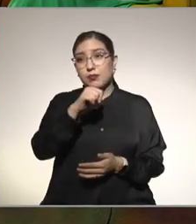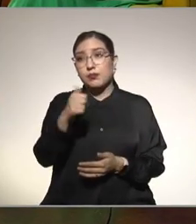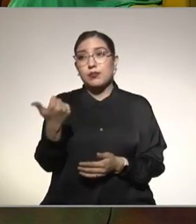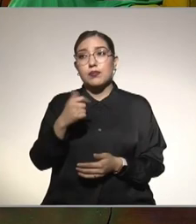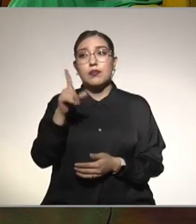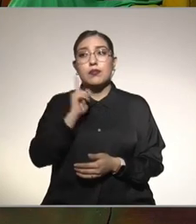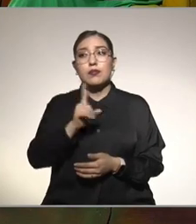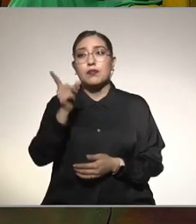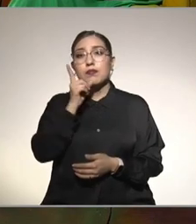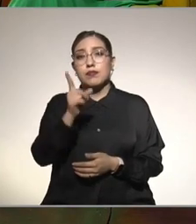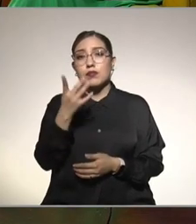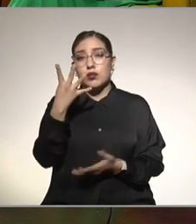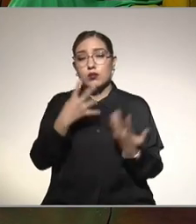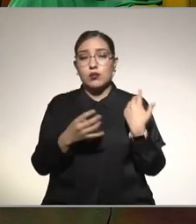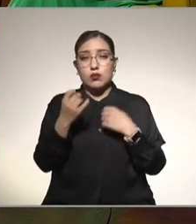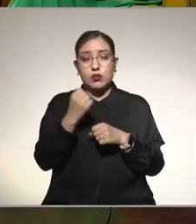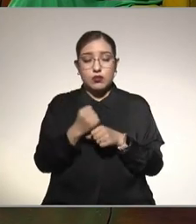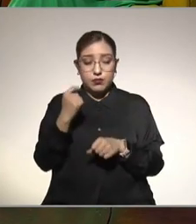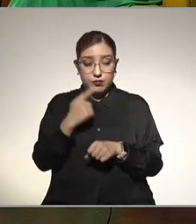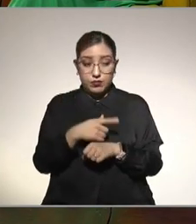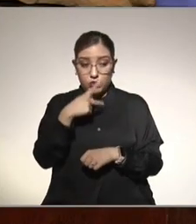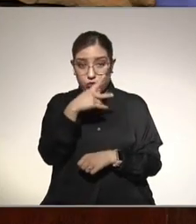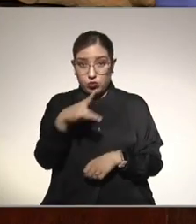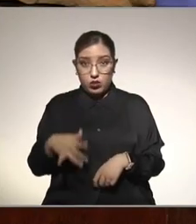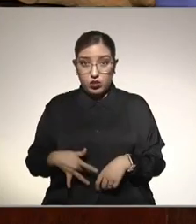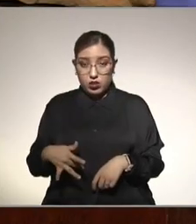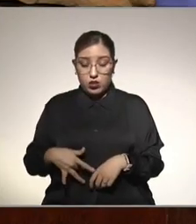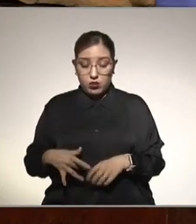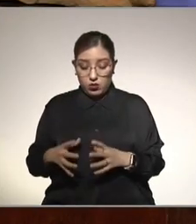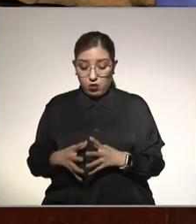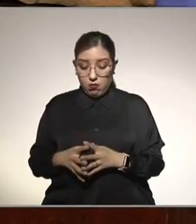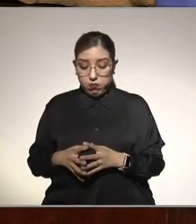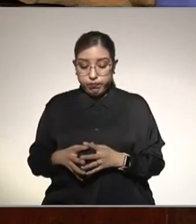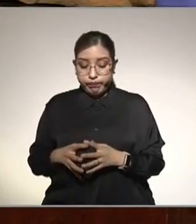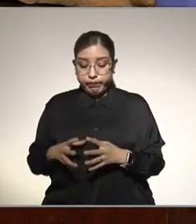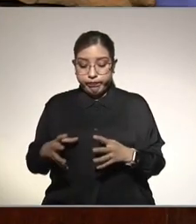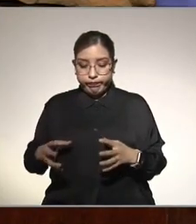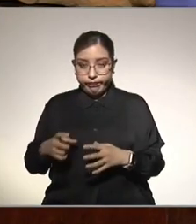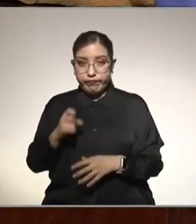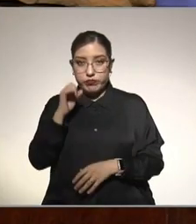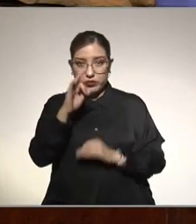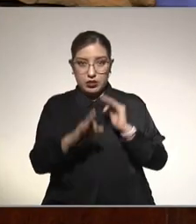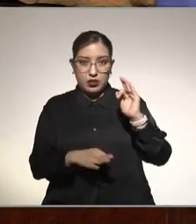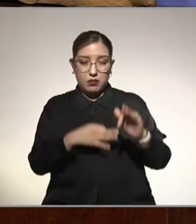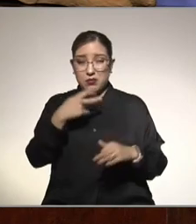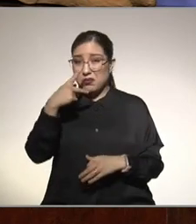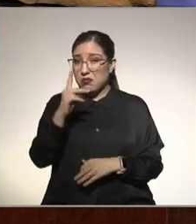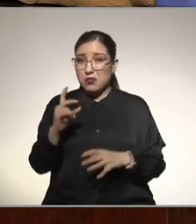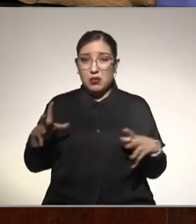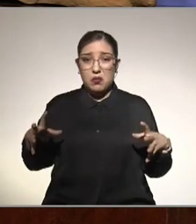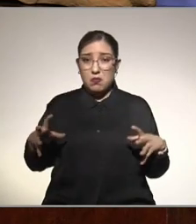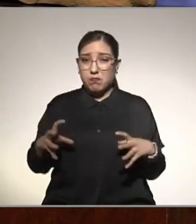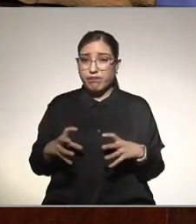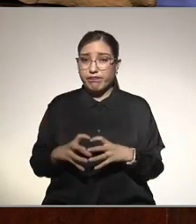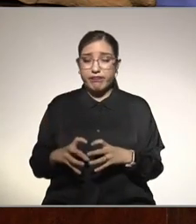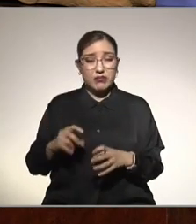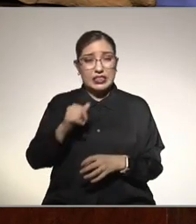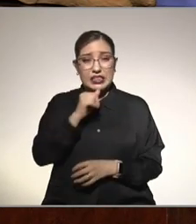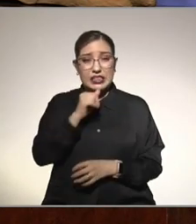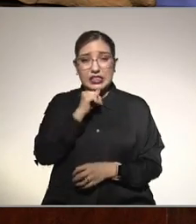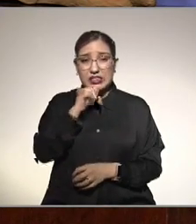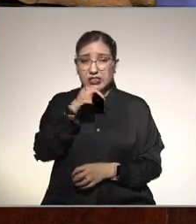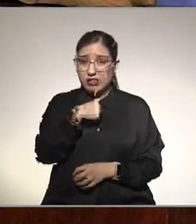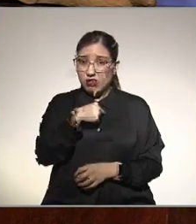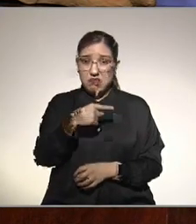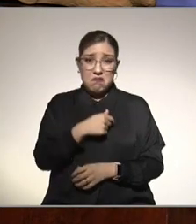años le dicen que tiene hígado inflamado y bueno pues le han dado un tratamiento pero no disminuye la inflamación ella no tiene